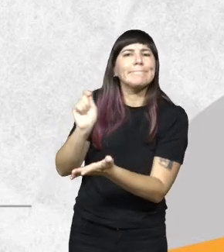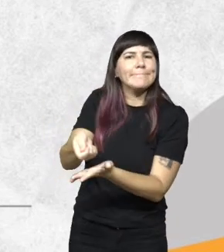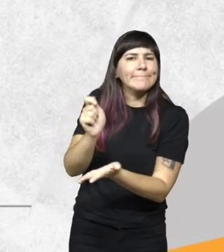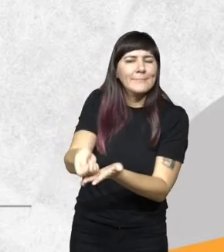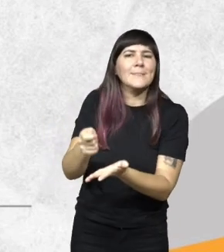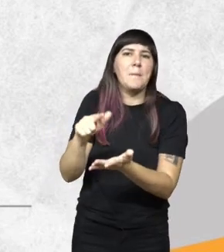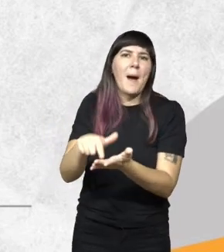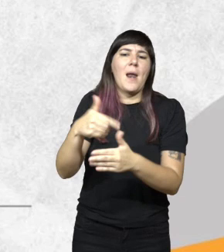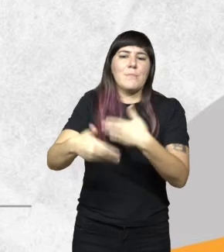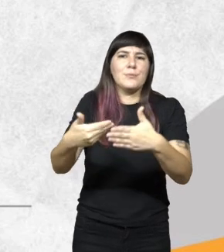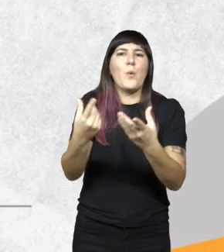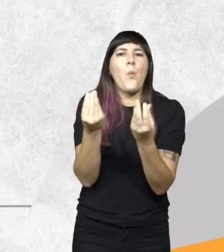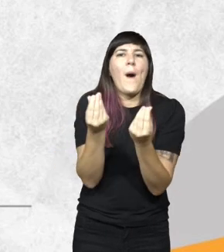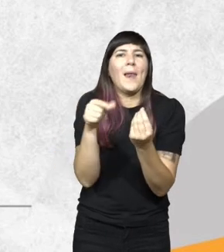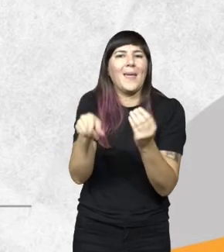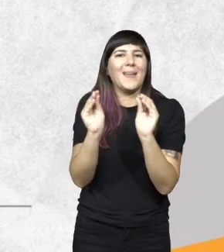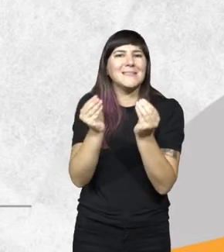valorización de estos residuos.